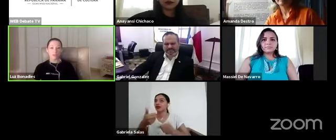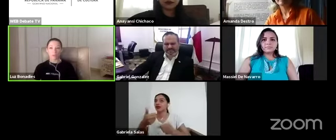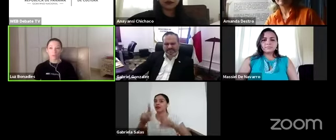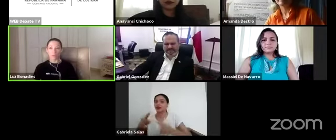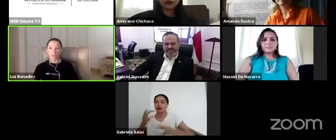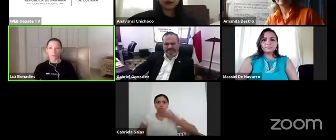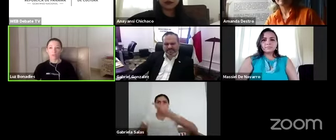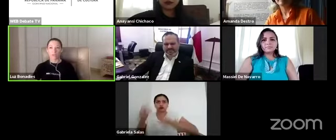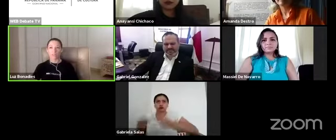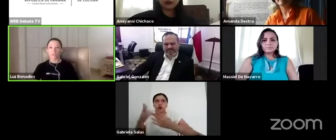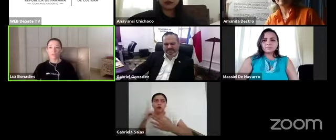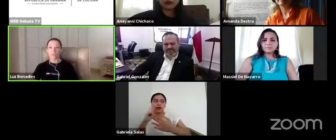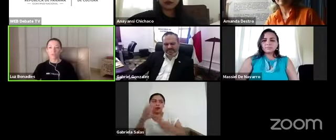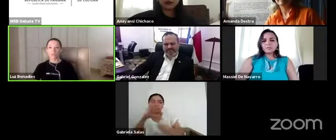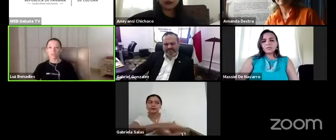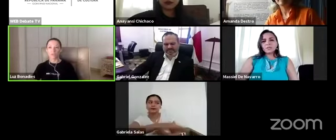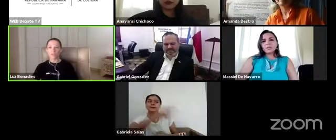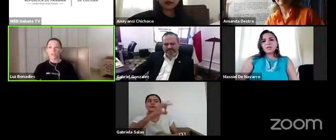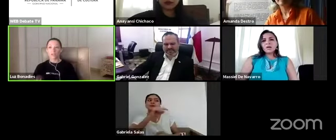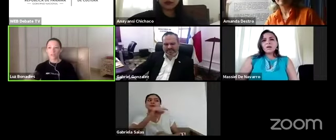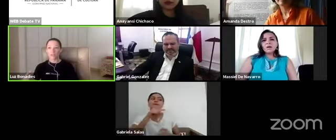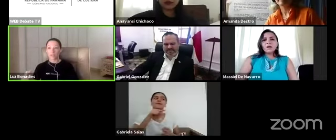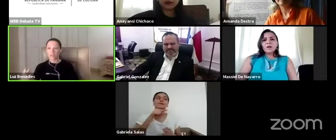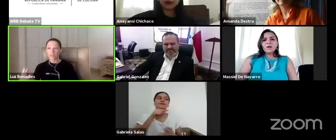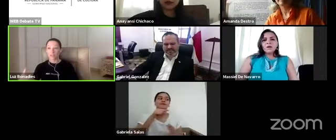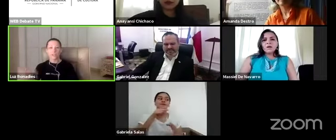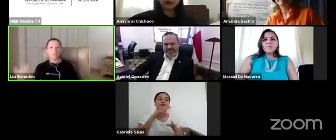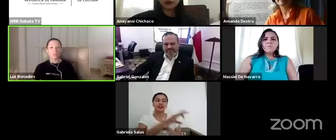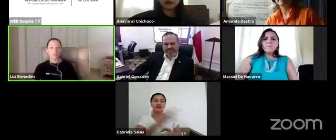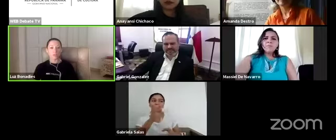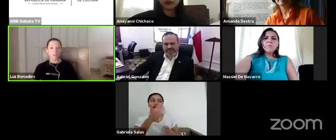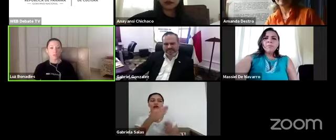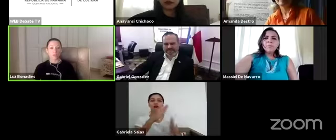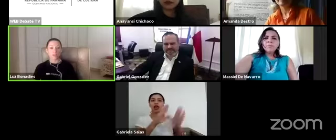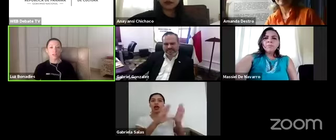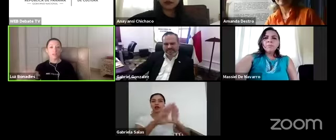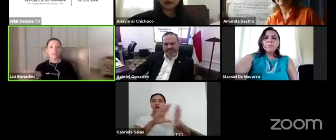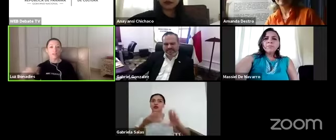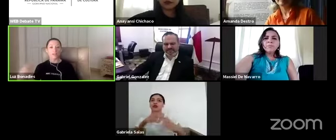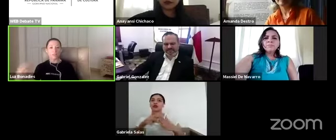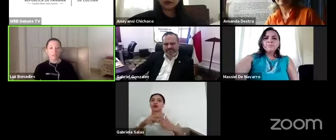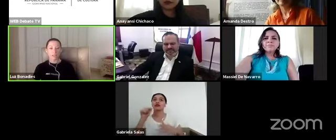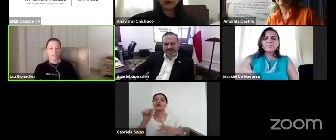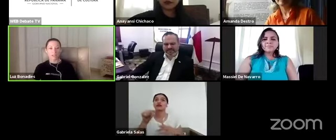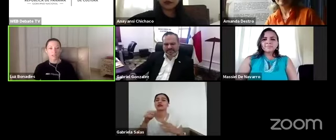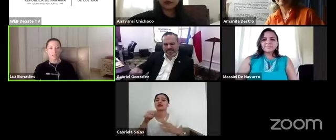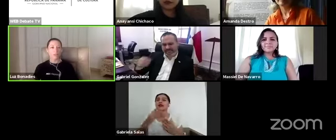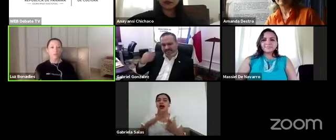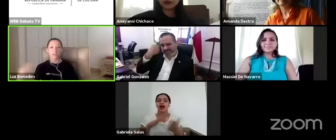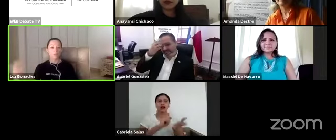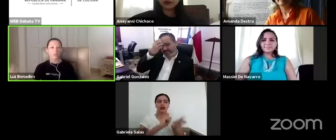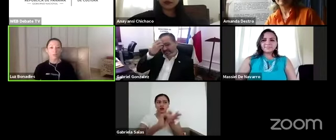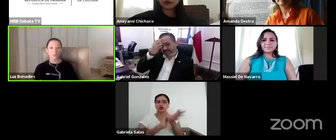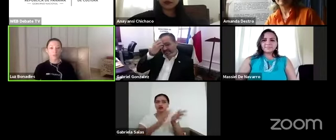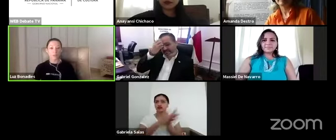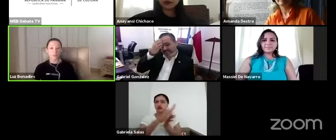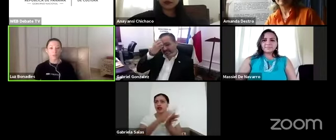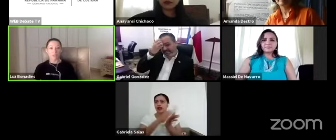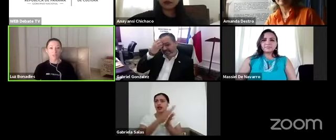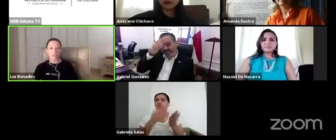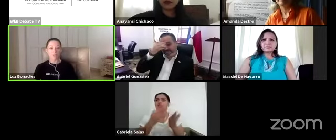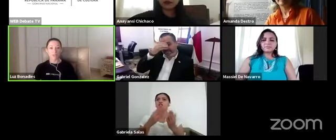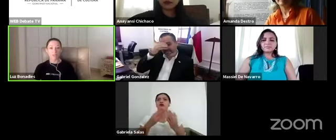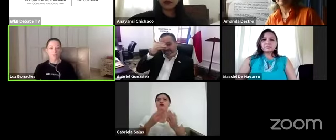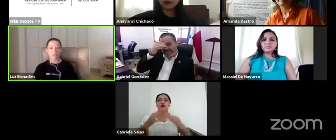una exposición desde crear un texto curatorial que invite a la gente desde los departamentos de educación